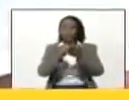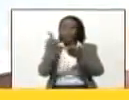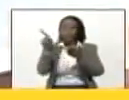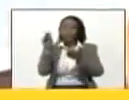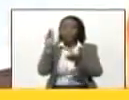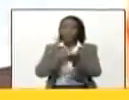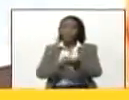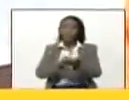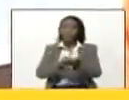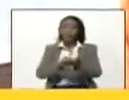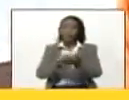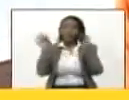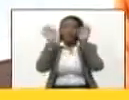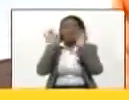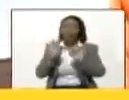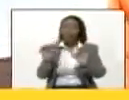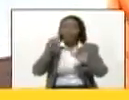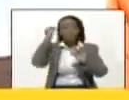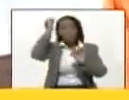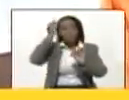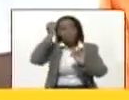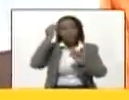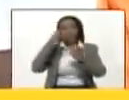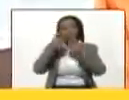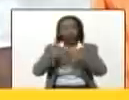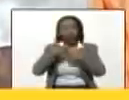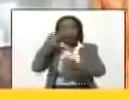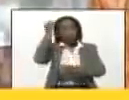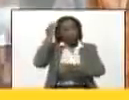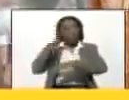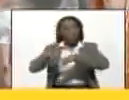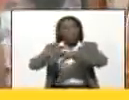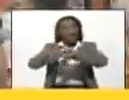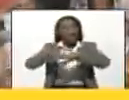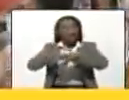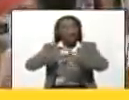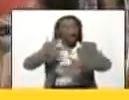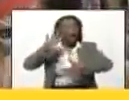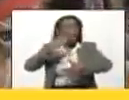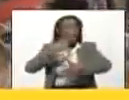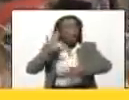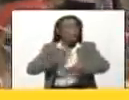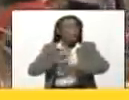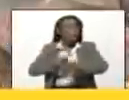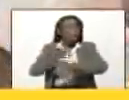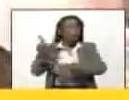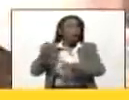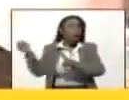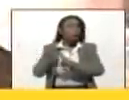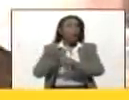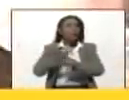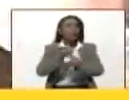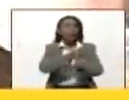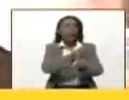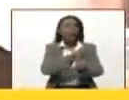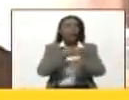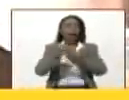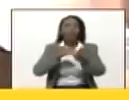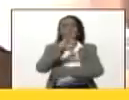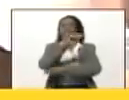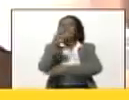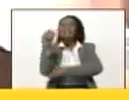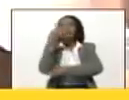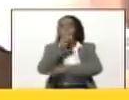posición, que reflexione y que le pida perdón a América por el genocidio de 300